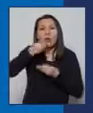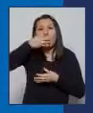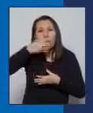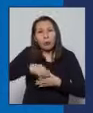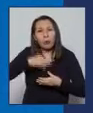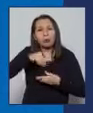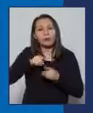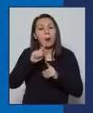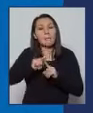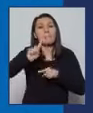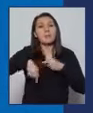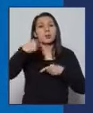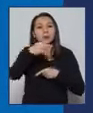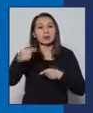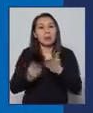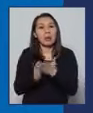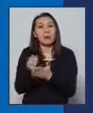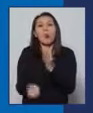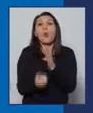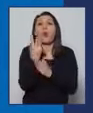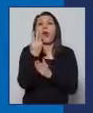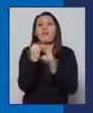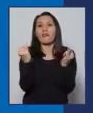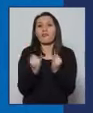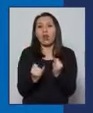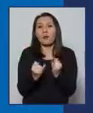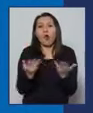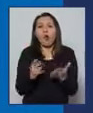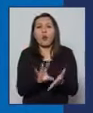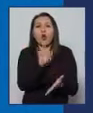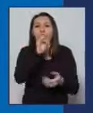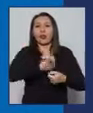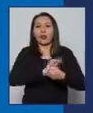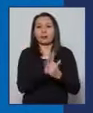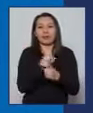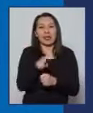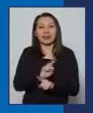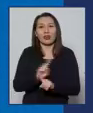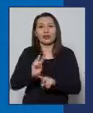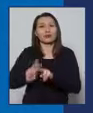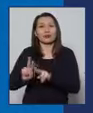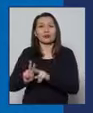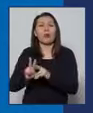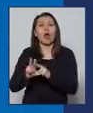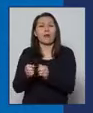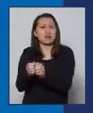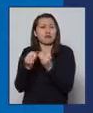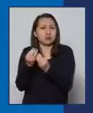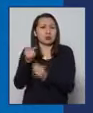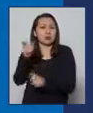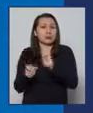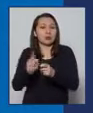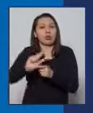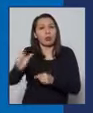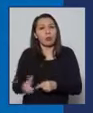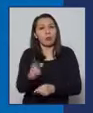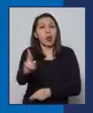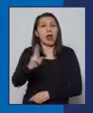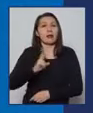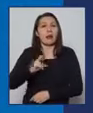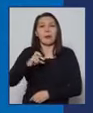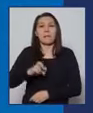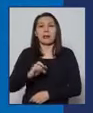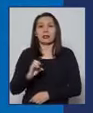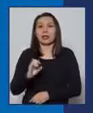comenzar a hacer la próxima semana, y que incluso dicen, esto no solucionaría el cuello de botella de los exámenes PCR. Eso por un lado.